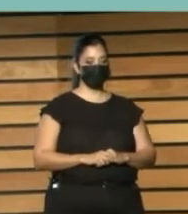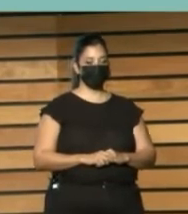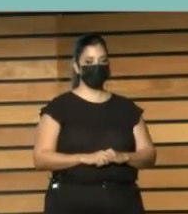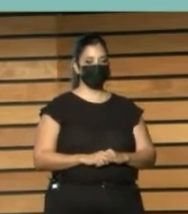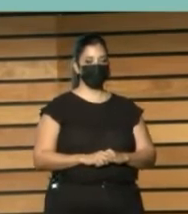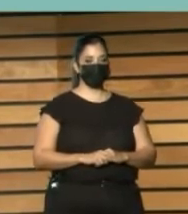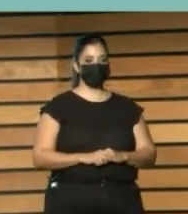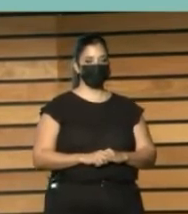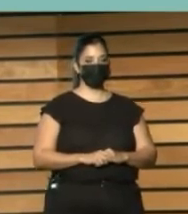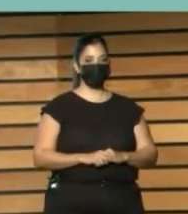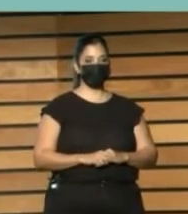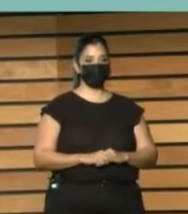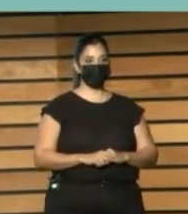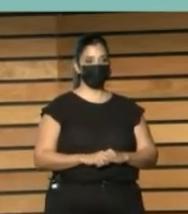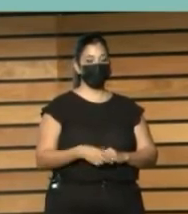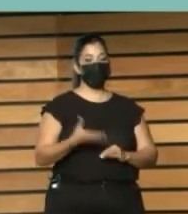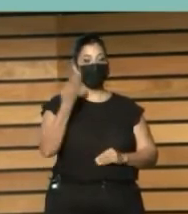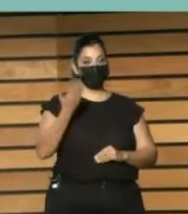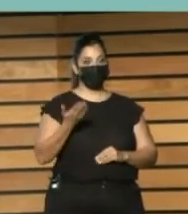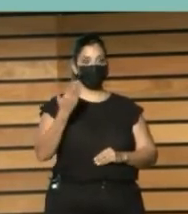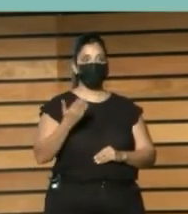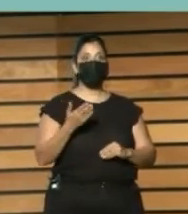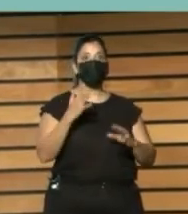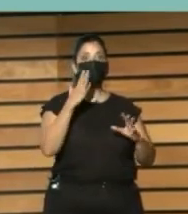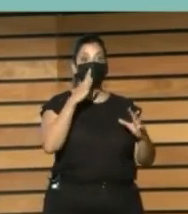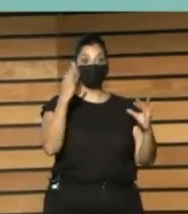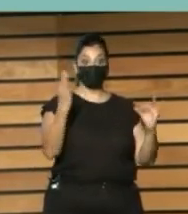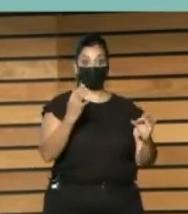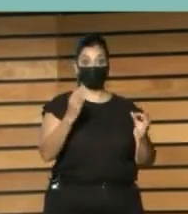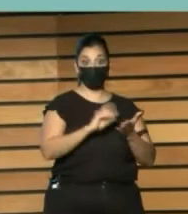Se trata De evitar Los peligros